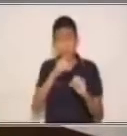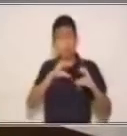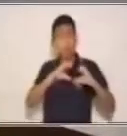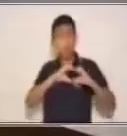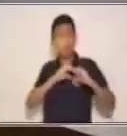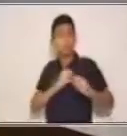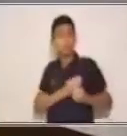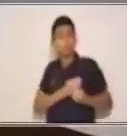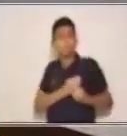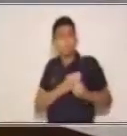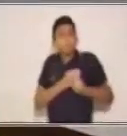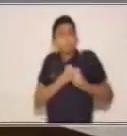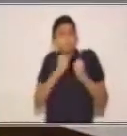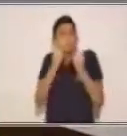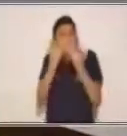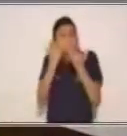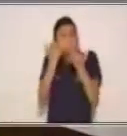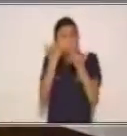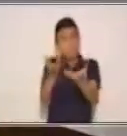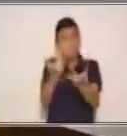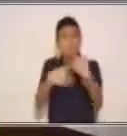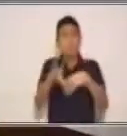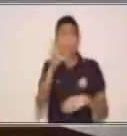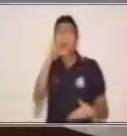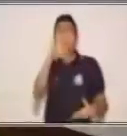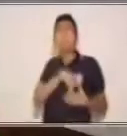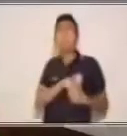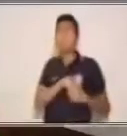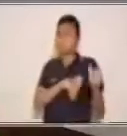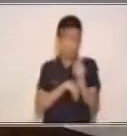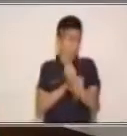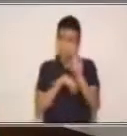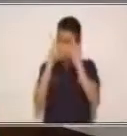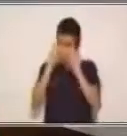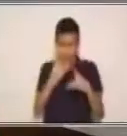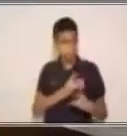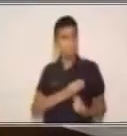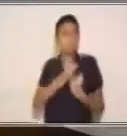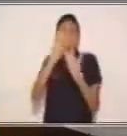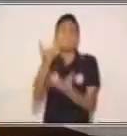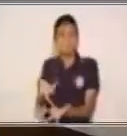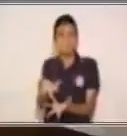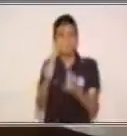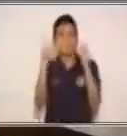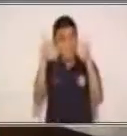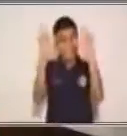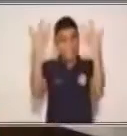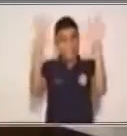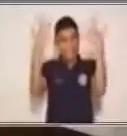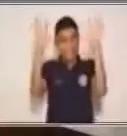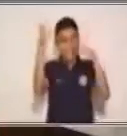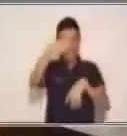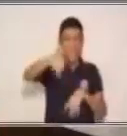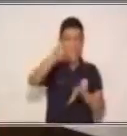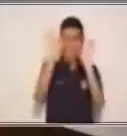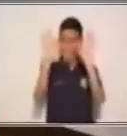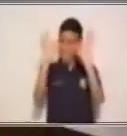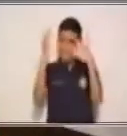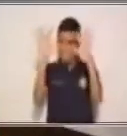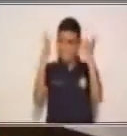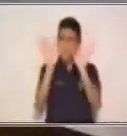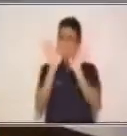comprar. Tra la la, la la, la la. Muy bien. Aplazos para ustedes.